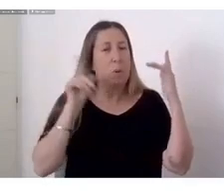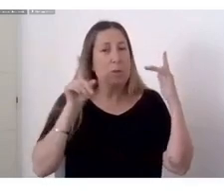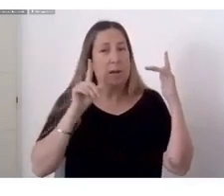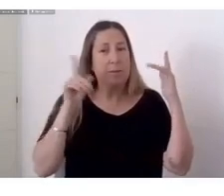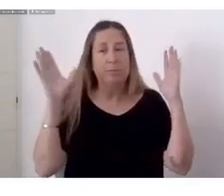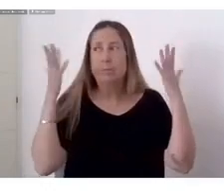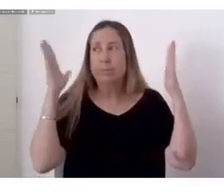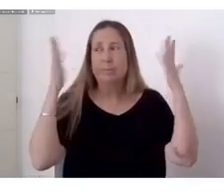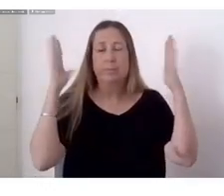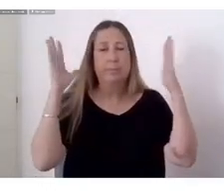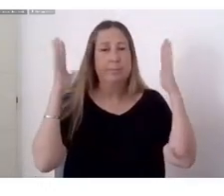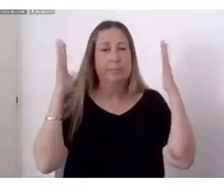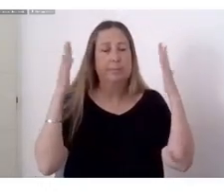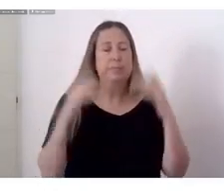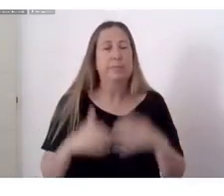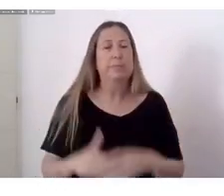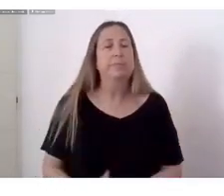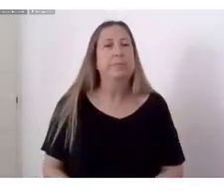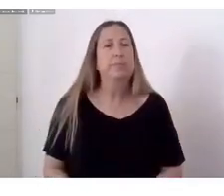Y el amor